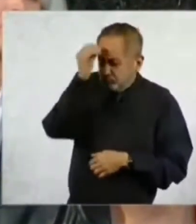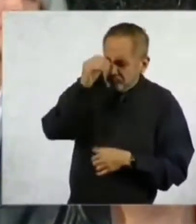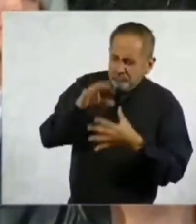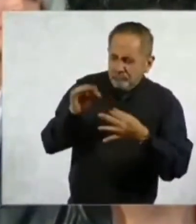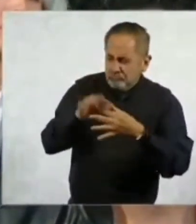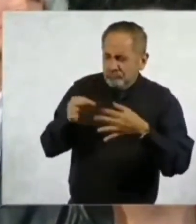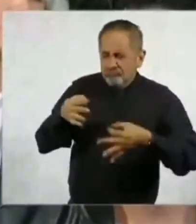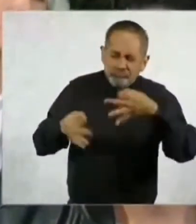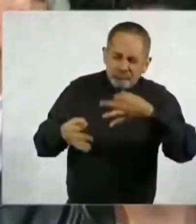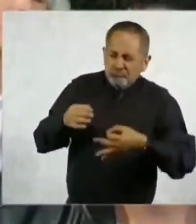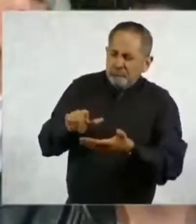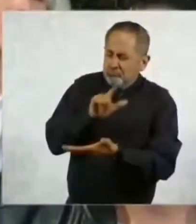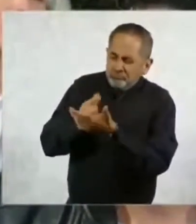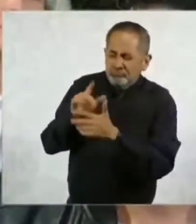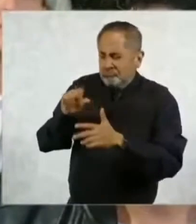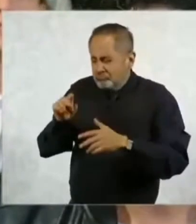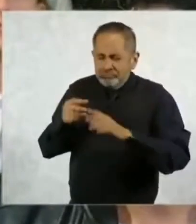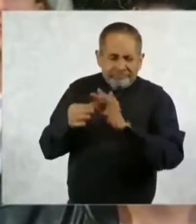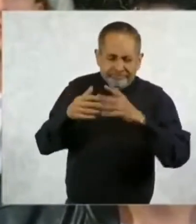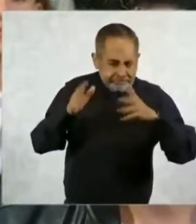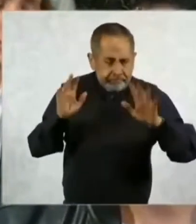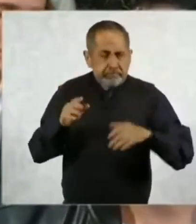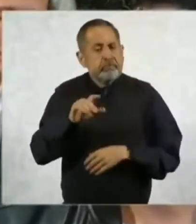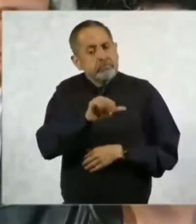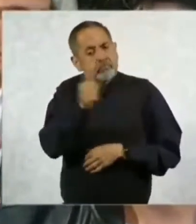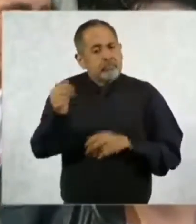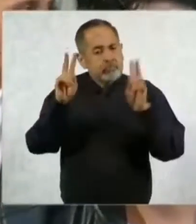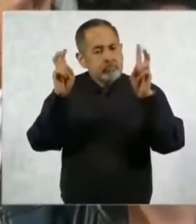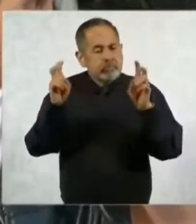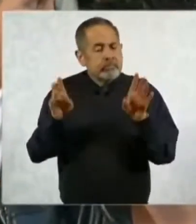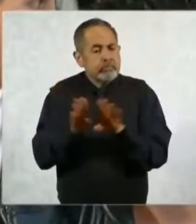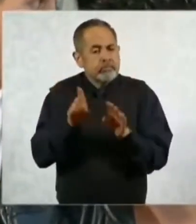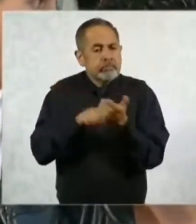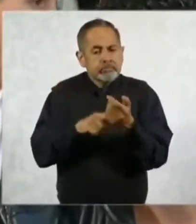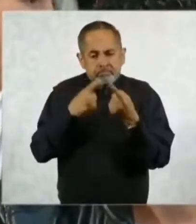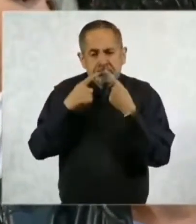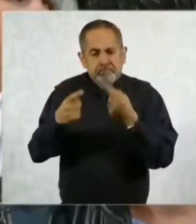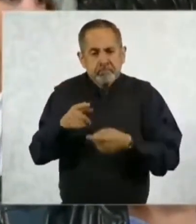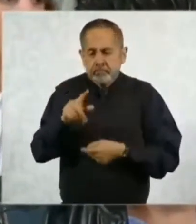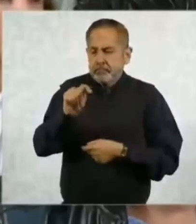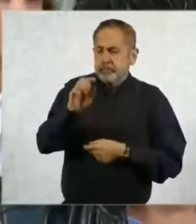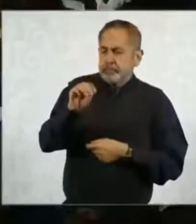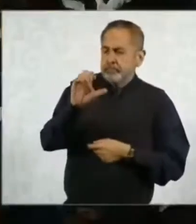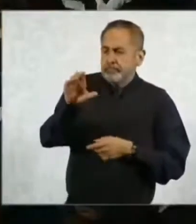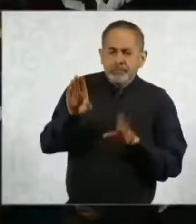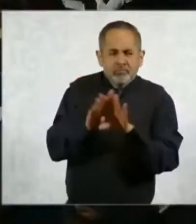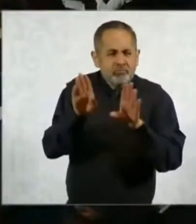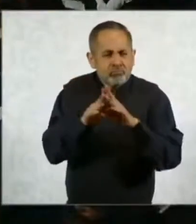pero también en torno a otros temas que se tienen que resolver y que están enmarcados en el Tratado Comercial.